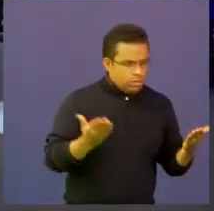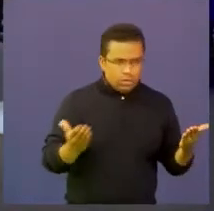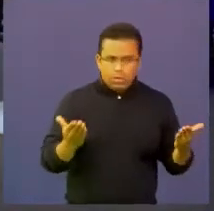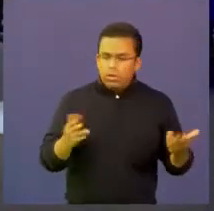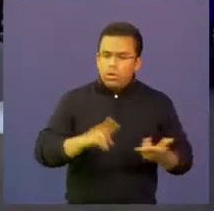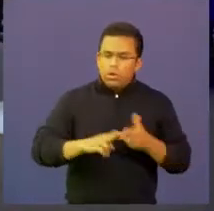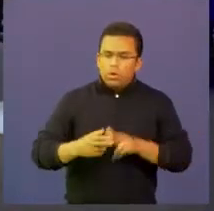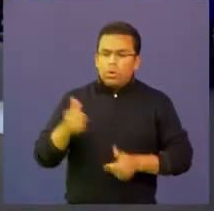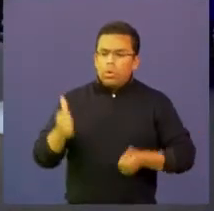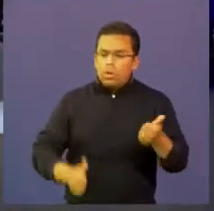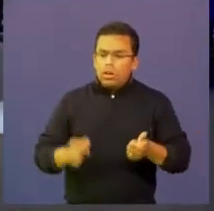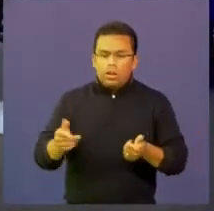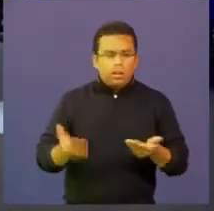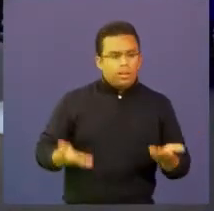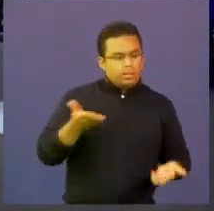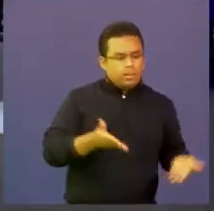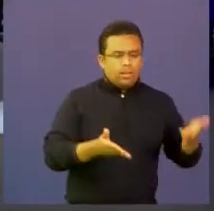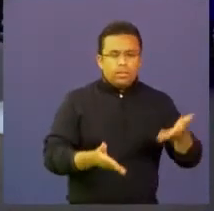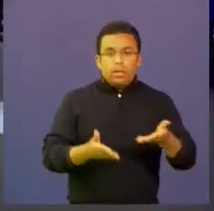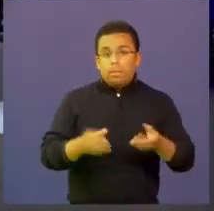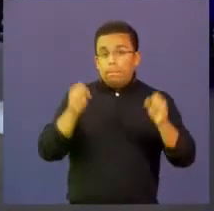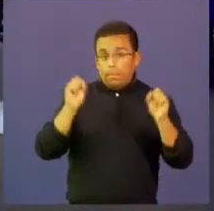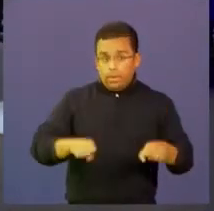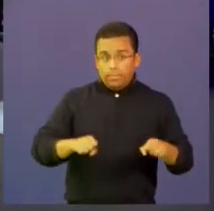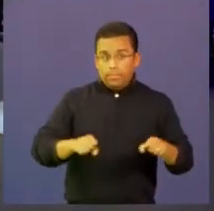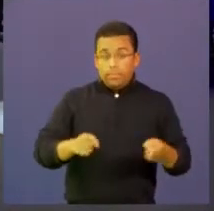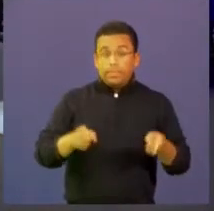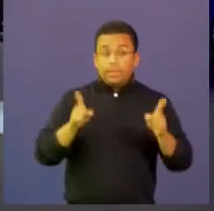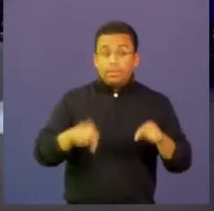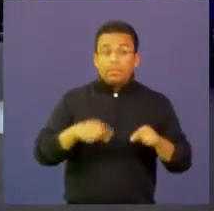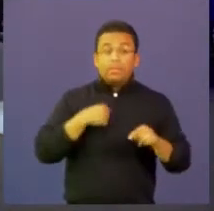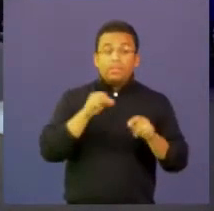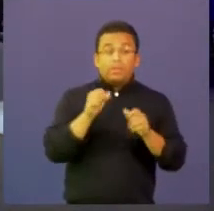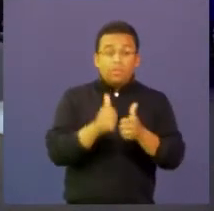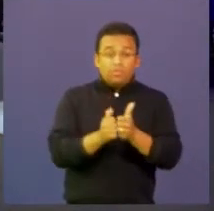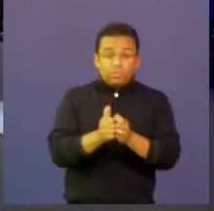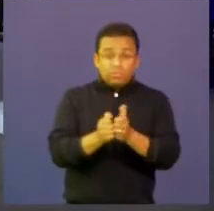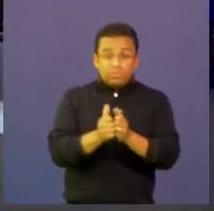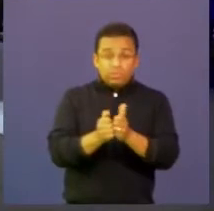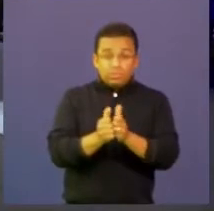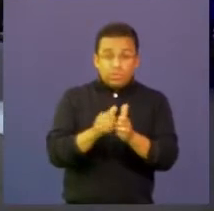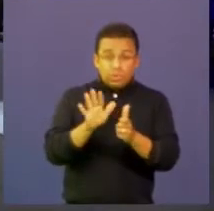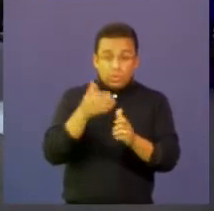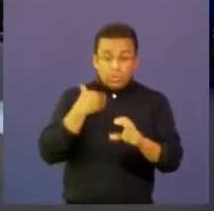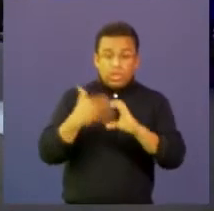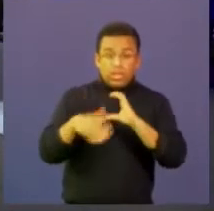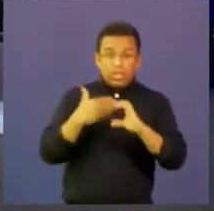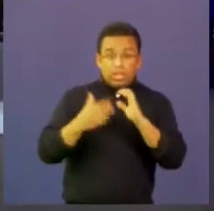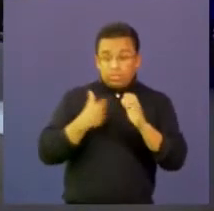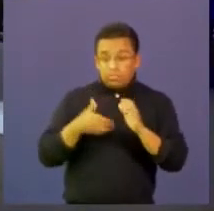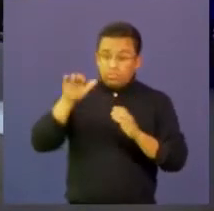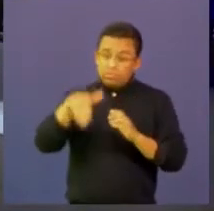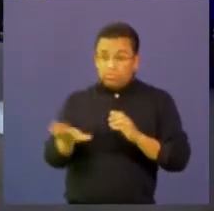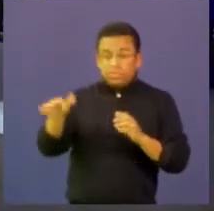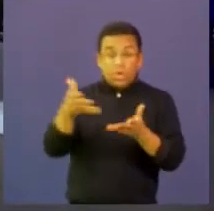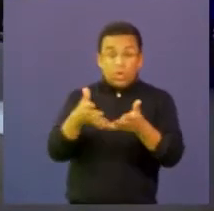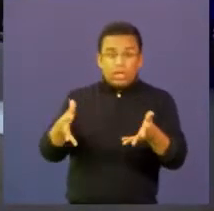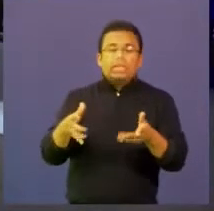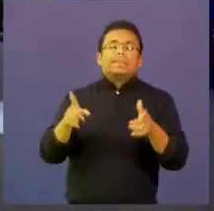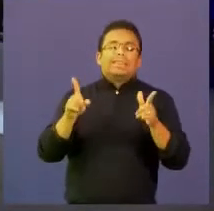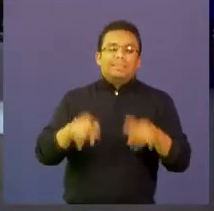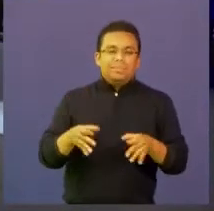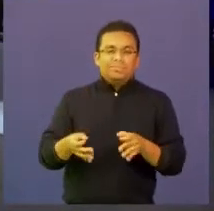al implementar cada una de esas medidas al igual que en el videojuego de aventura climática también es por bonos entonces